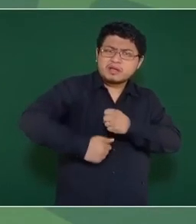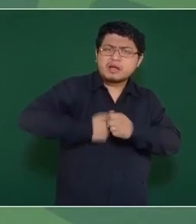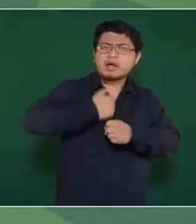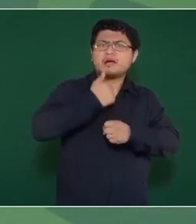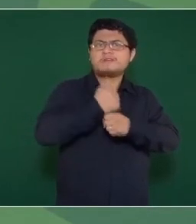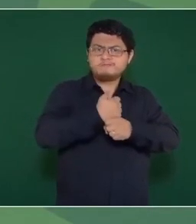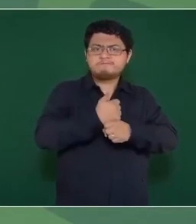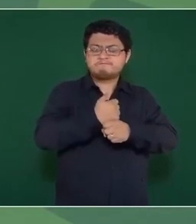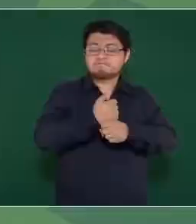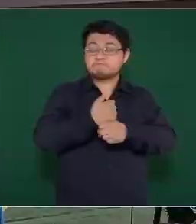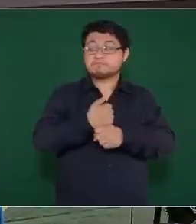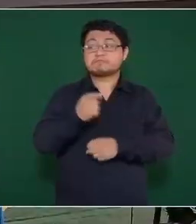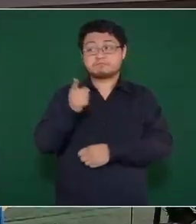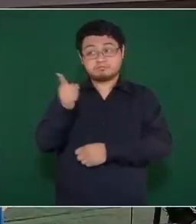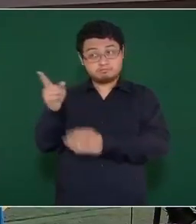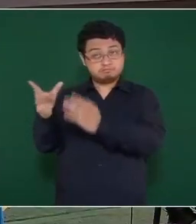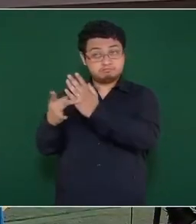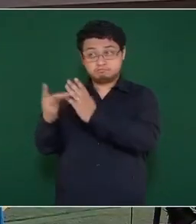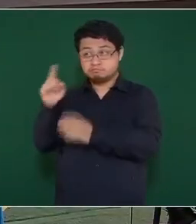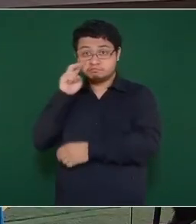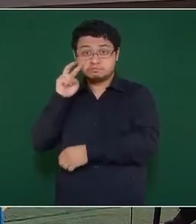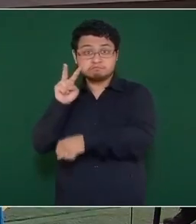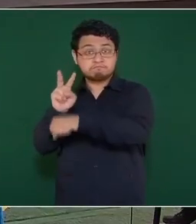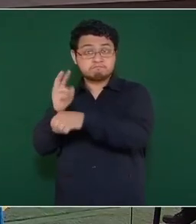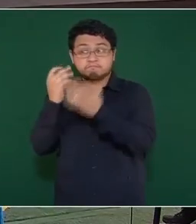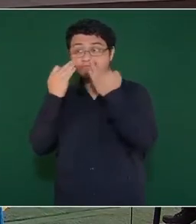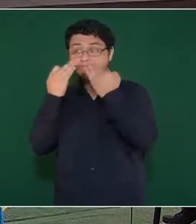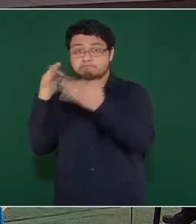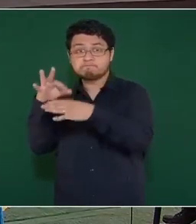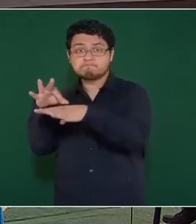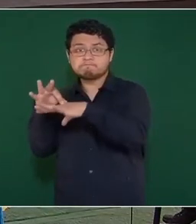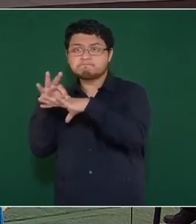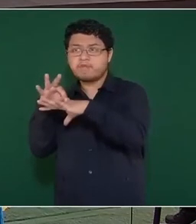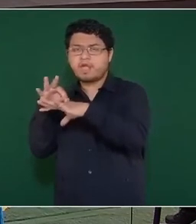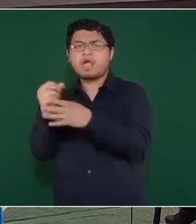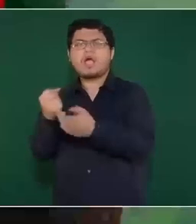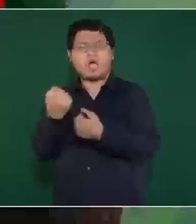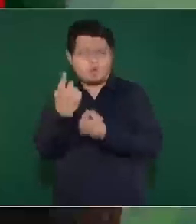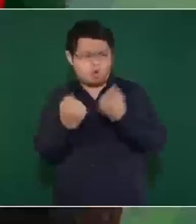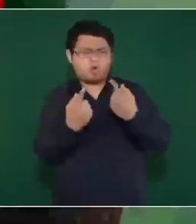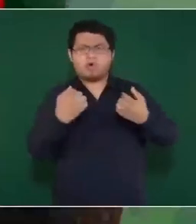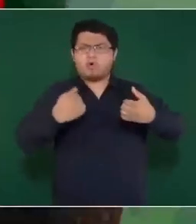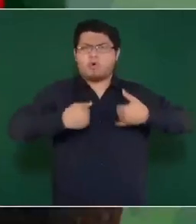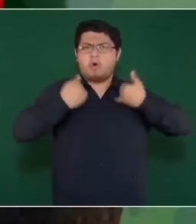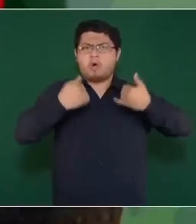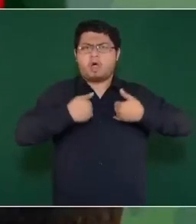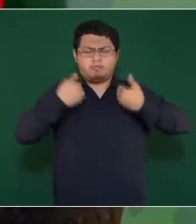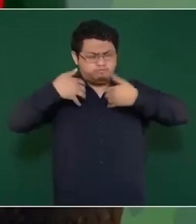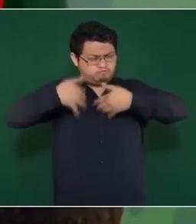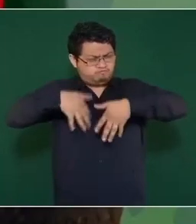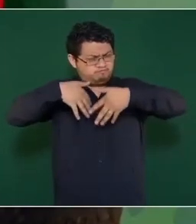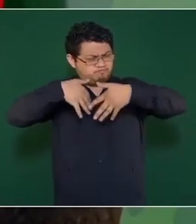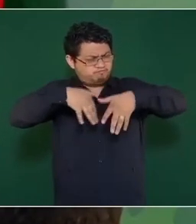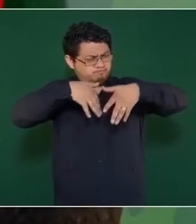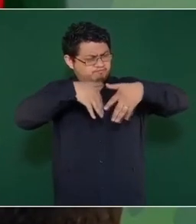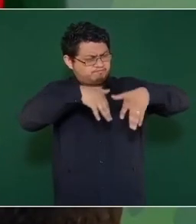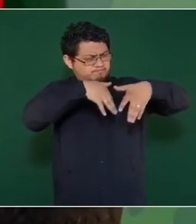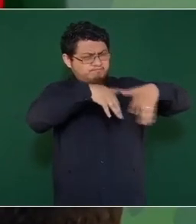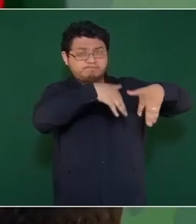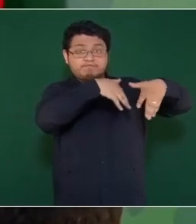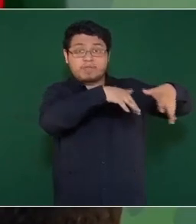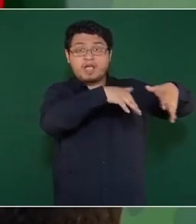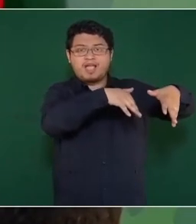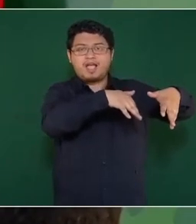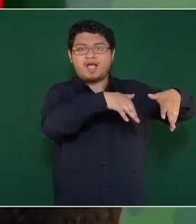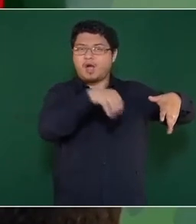como tú viste, como nunca, ellos estuvieron ahí en la marcha y hoy también aquí nos acompañan.